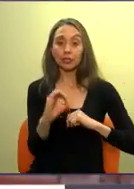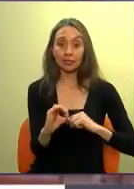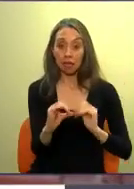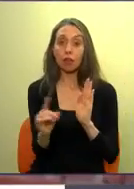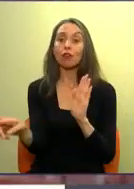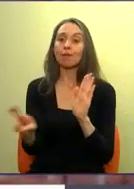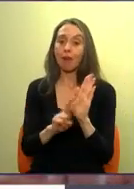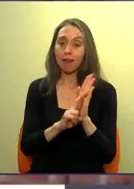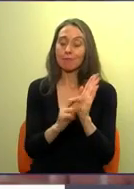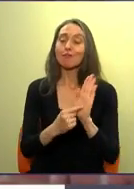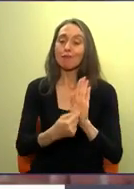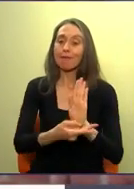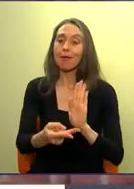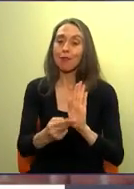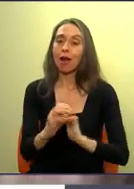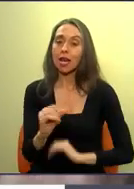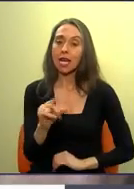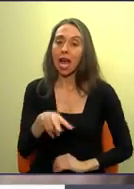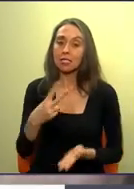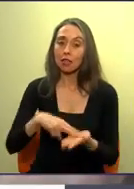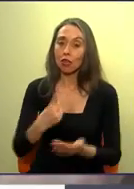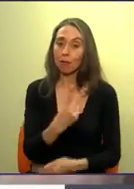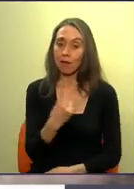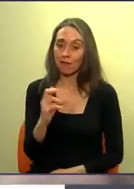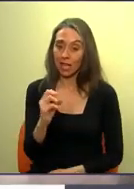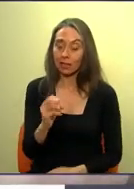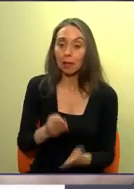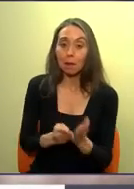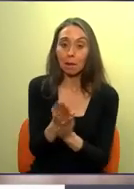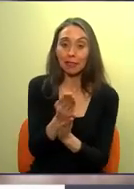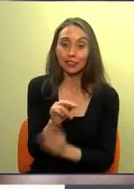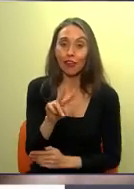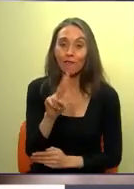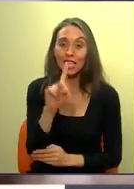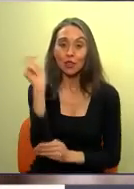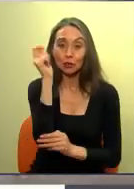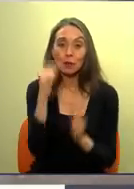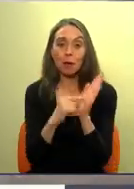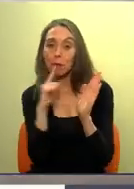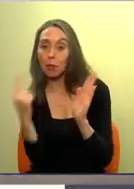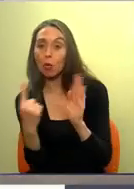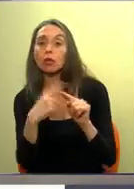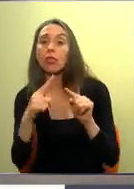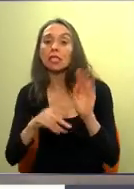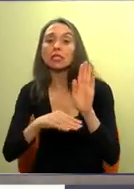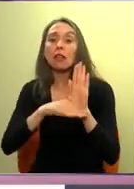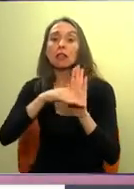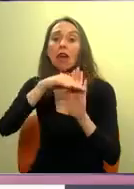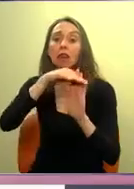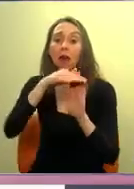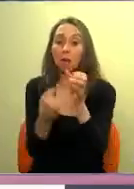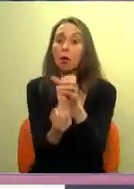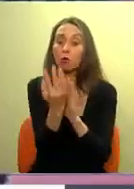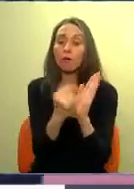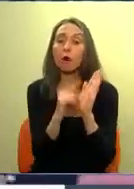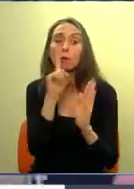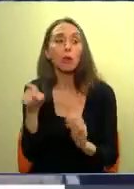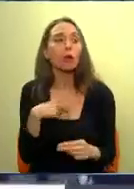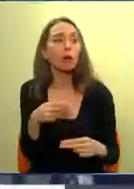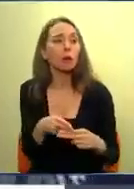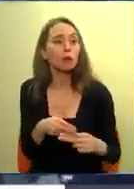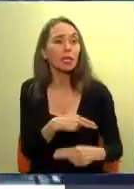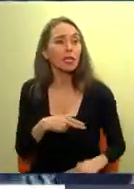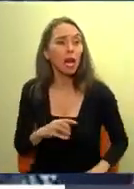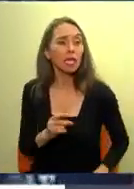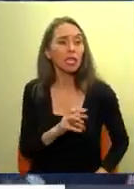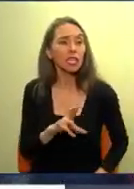2020. Comenzó a aplicarse este 21 de septiembre y tiene distintas fases. Eso es lo nuevo. Mi nombre es Guillermo Fasol,